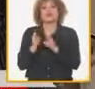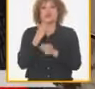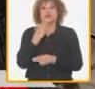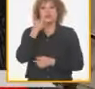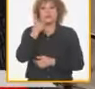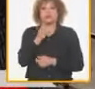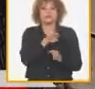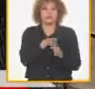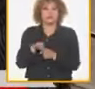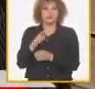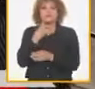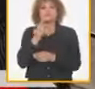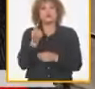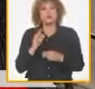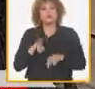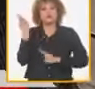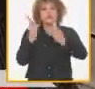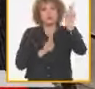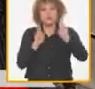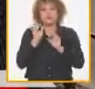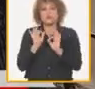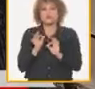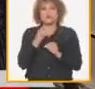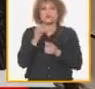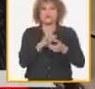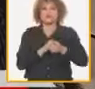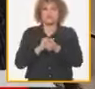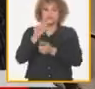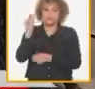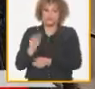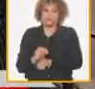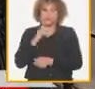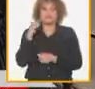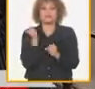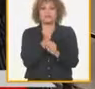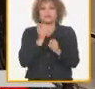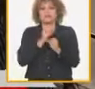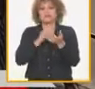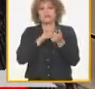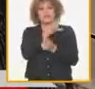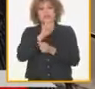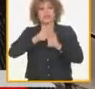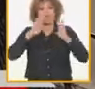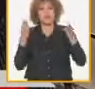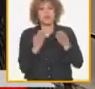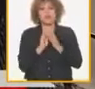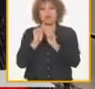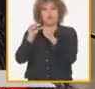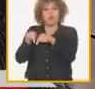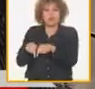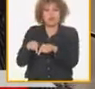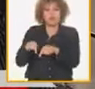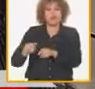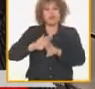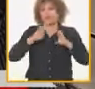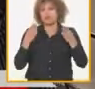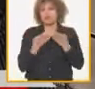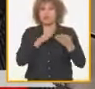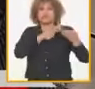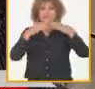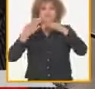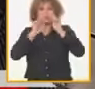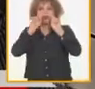suscribo lo que dijo el compañero Walter que me antecedió con el papel del partido y el papel de rigor todo lo que hay aquí y todo lo que hemos discutido aquí